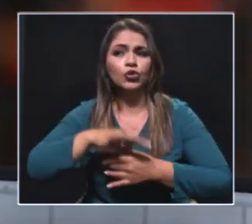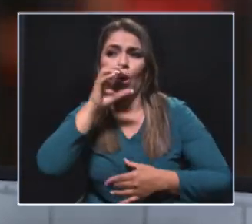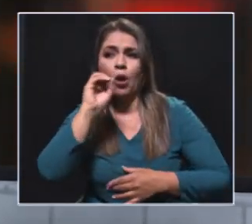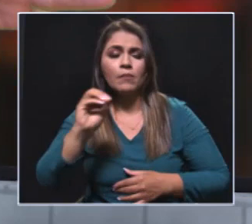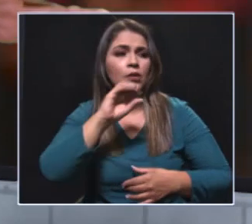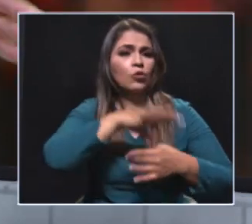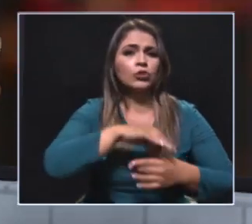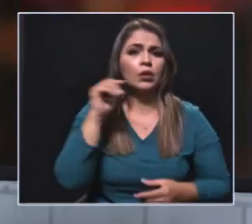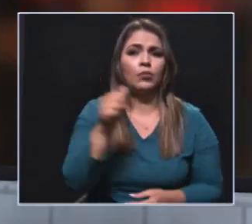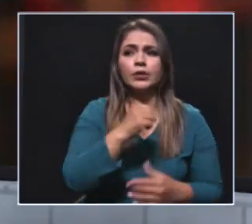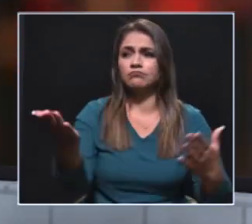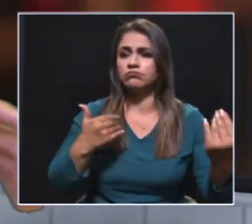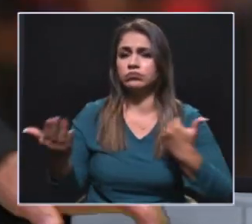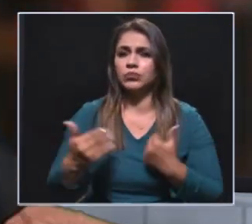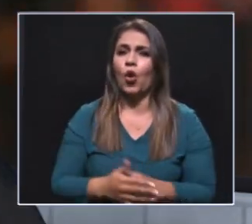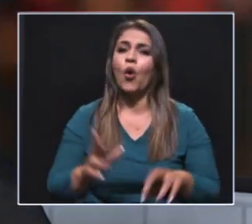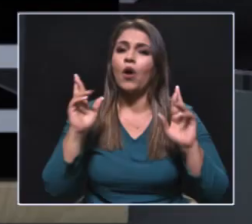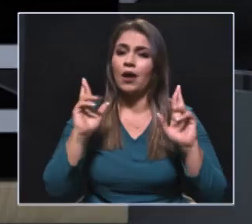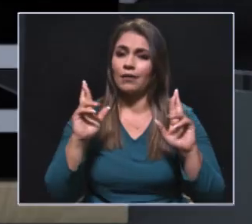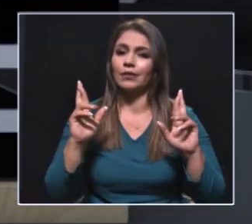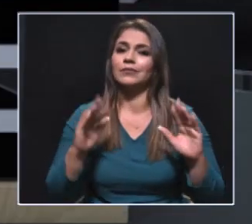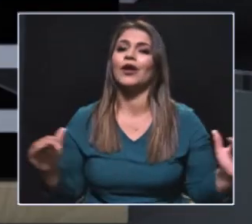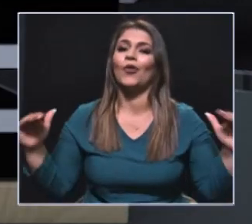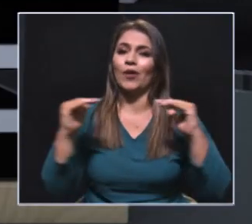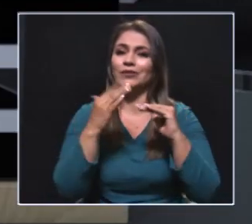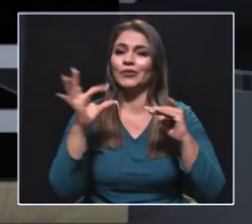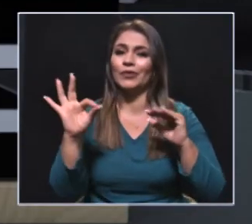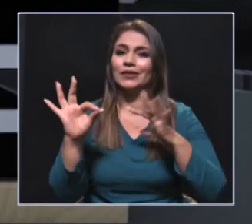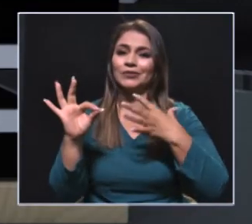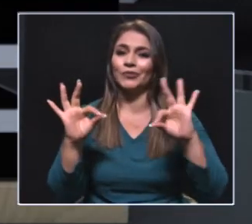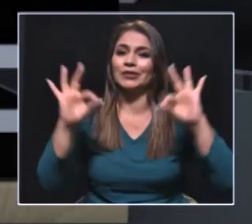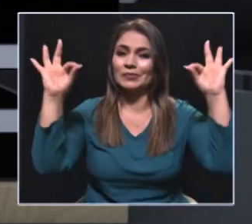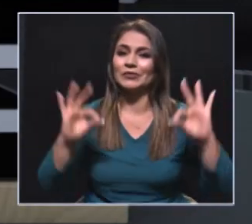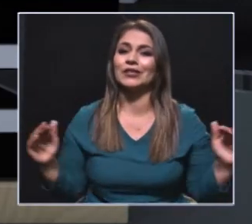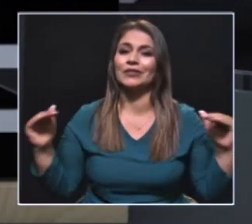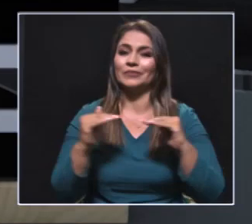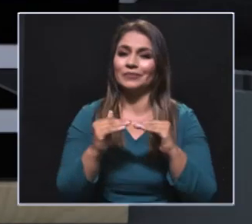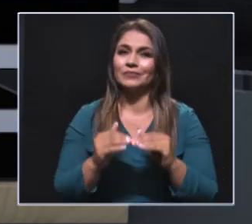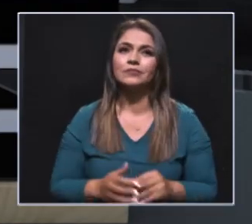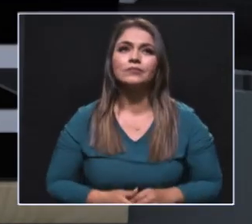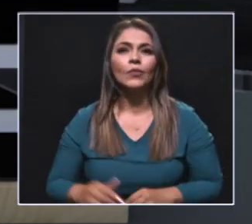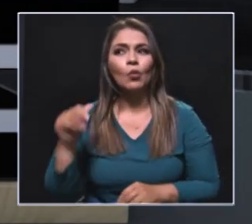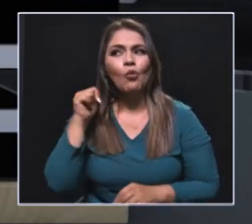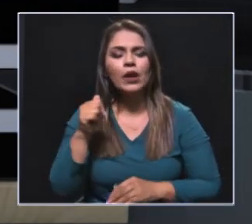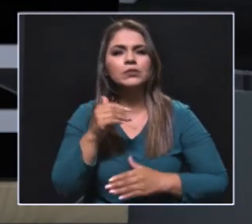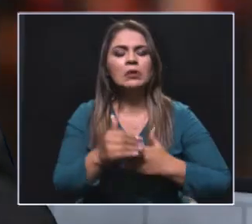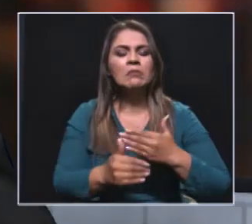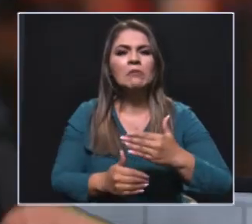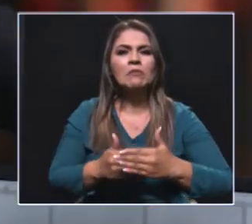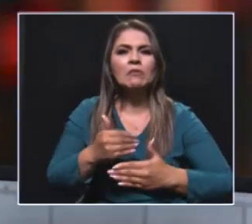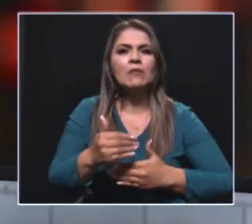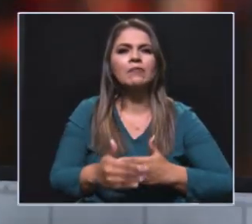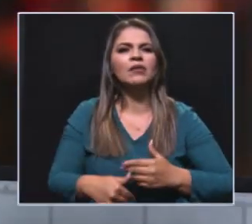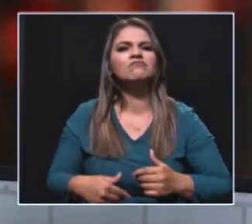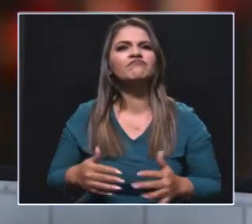hombres para gobernar precisamente, ojalá algún día, en paridad. Porque todos tenemos igual de condiciones, pero las mujeres vienen ganando espacios, vienen